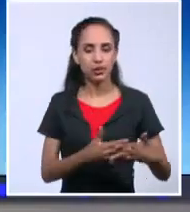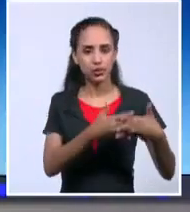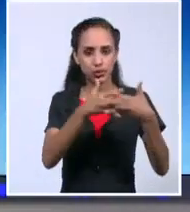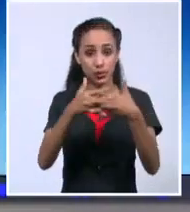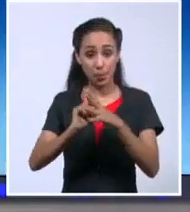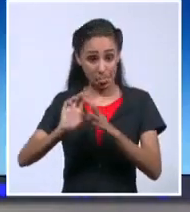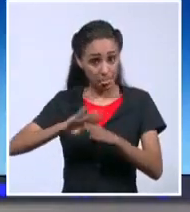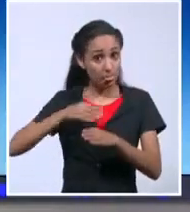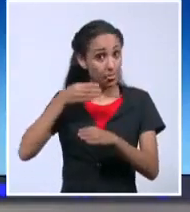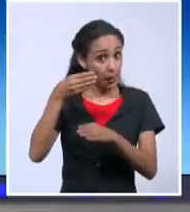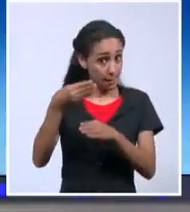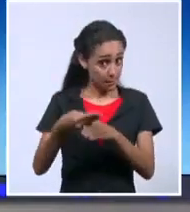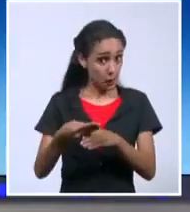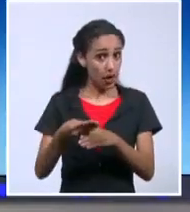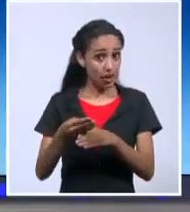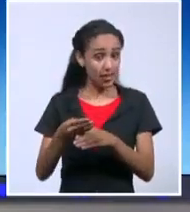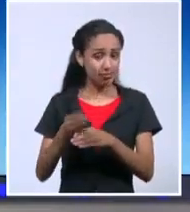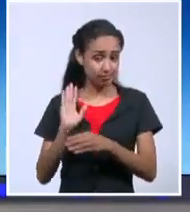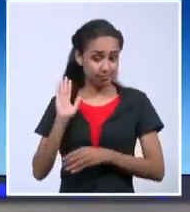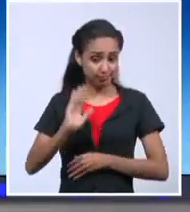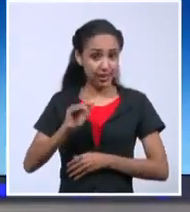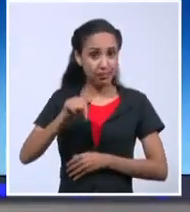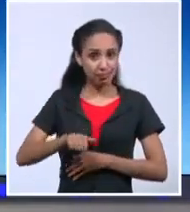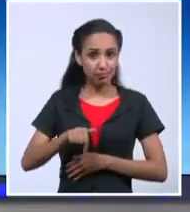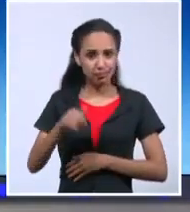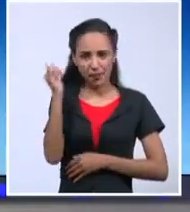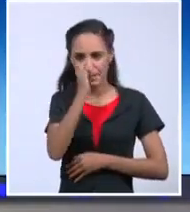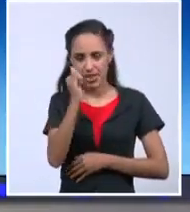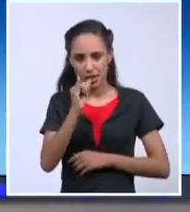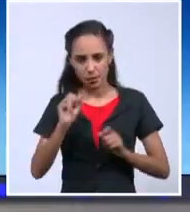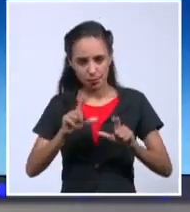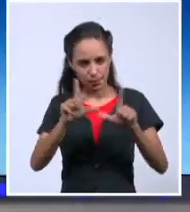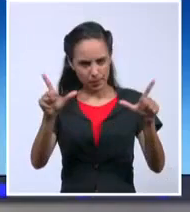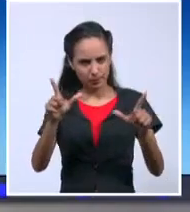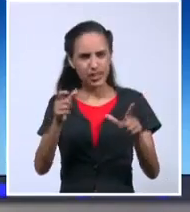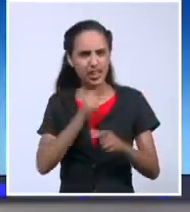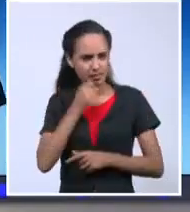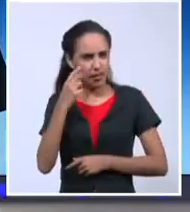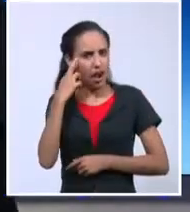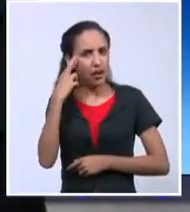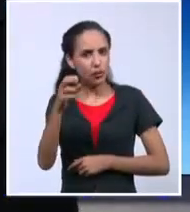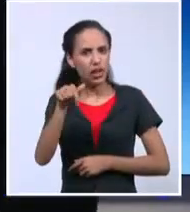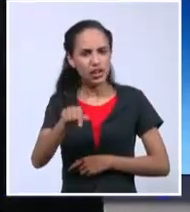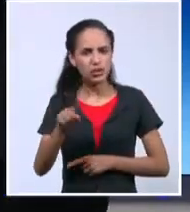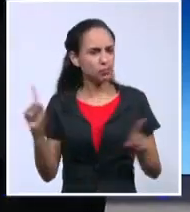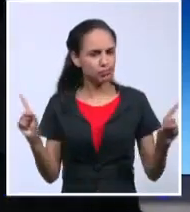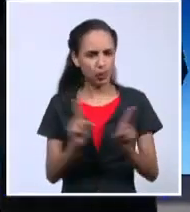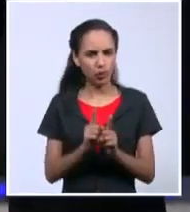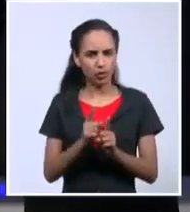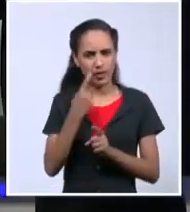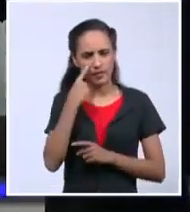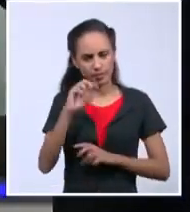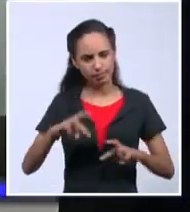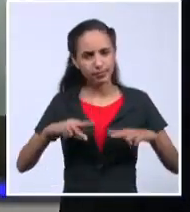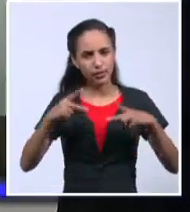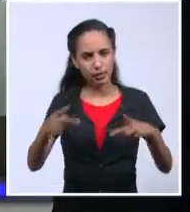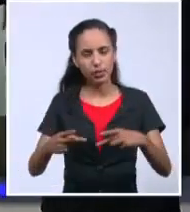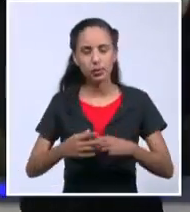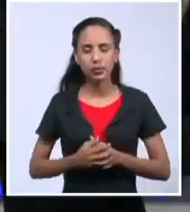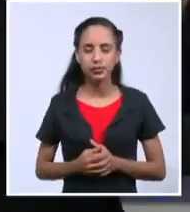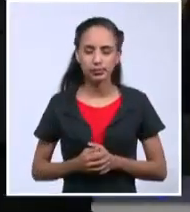de ese día que les traje el video aquí a la televisión. ¿Qué tal si recordamos ese material? Es muy corto, vamos a verlo otra vez, adelante.